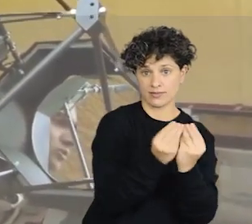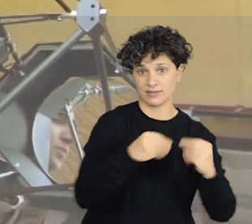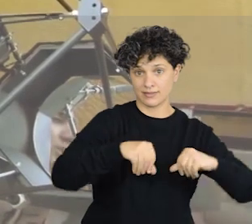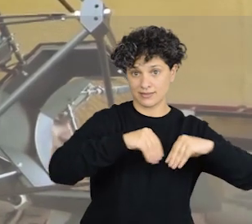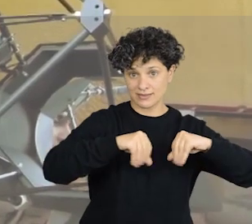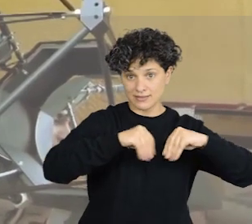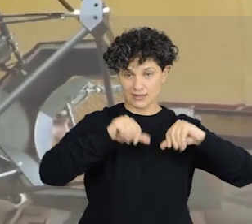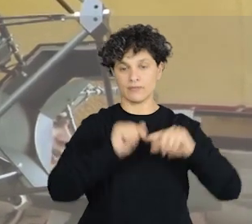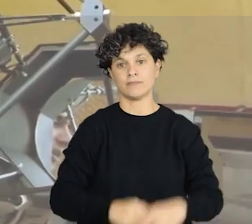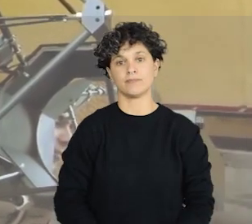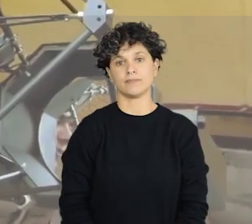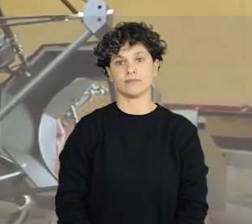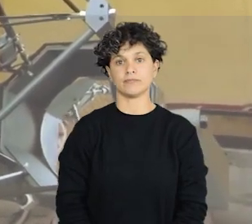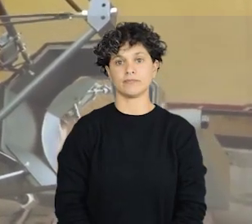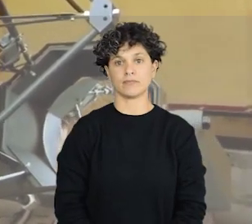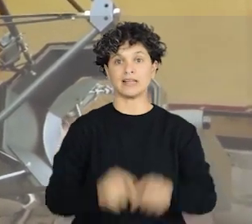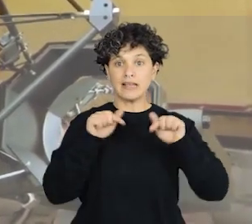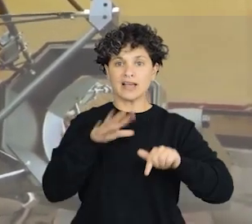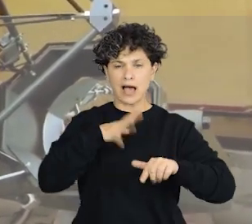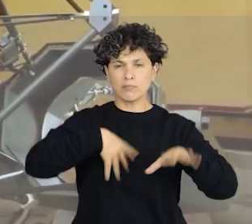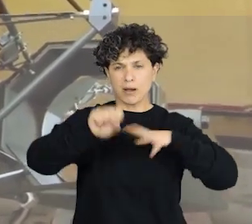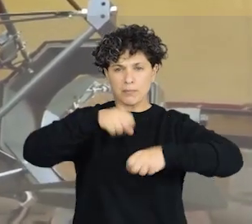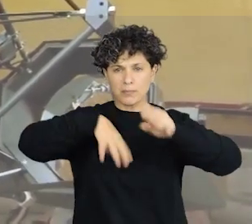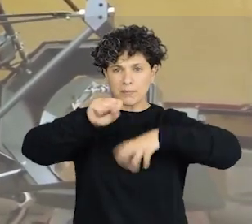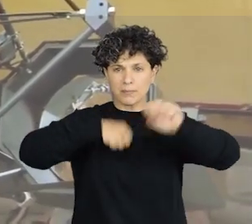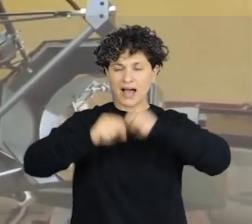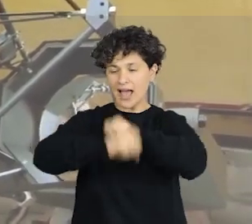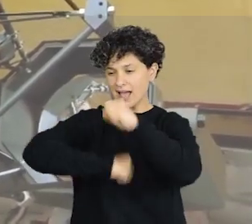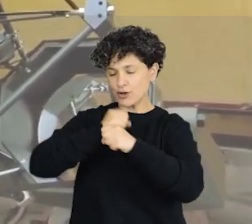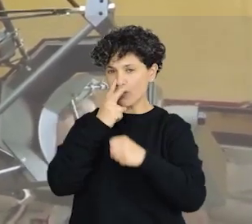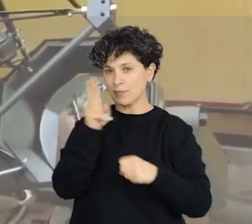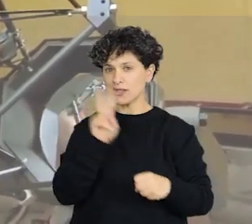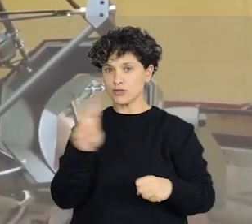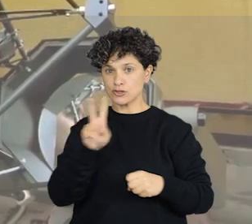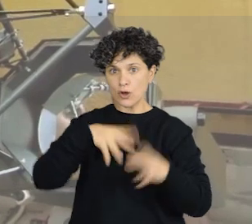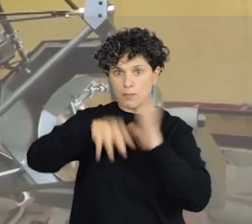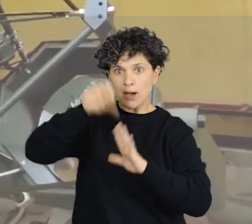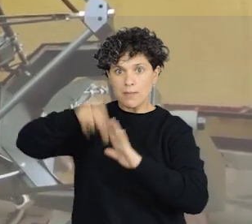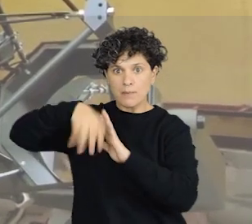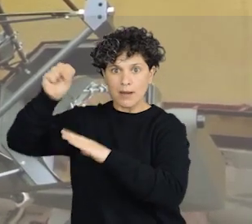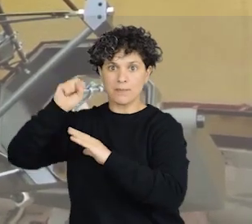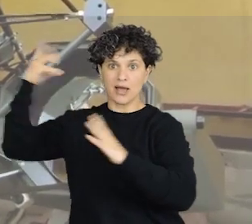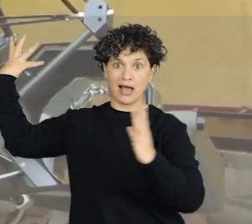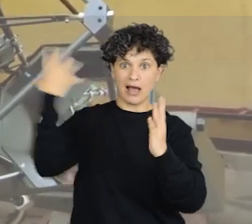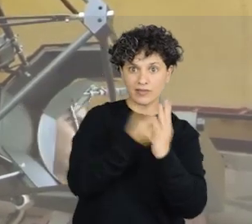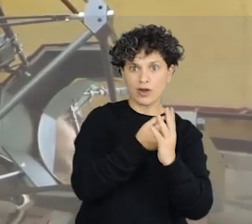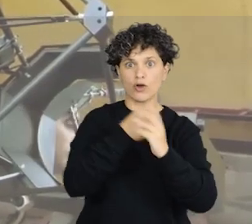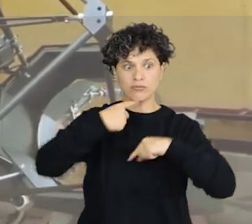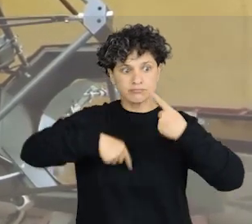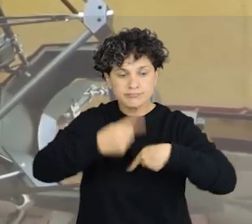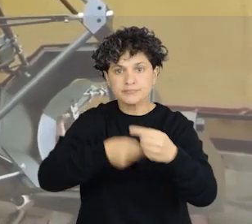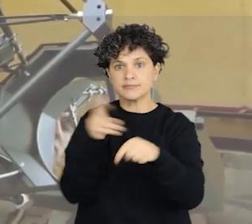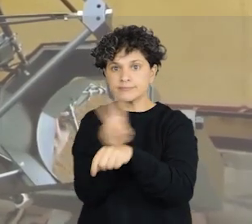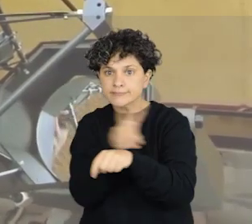año 2002. Desde ese entonces hemos estado empleando ese programa noche a noche, tratando de